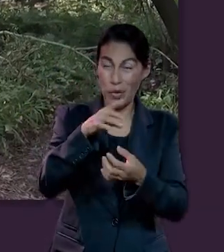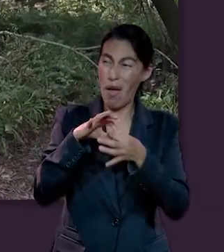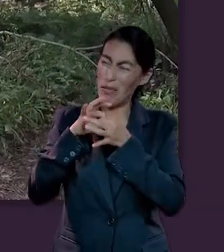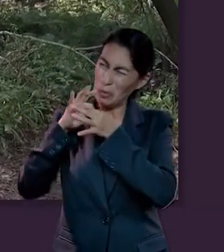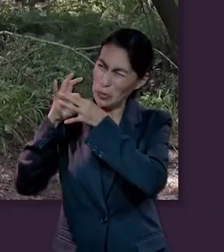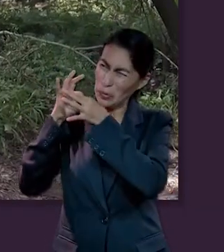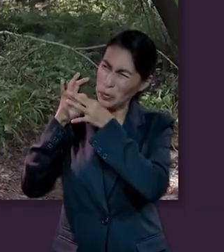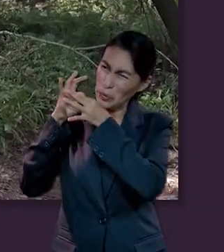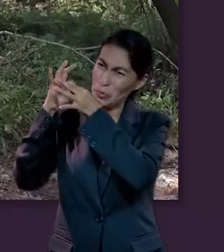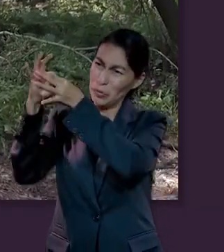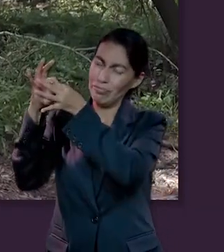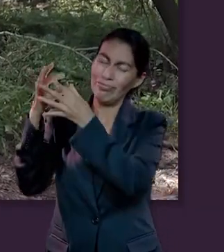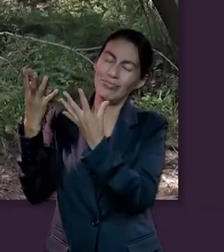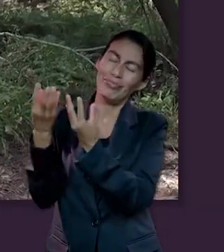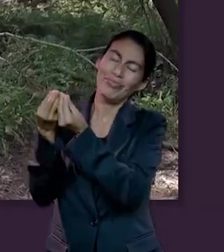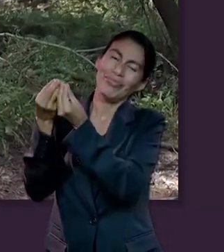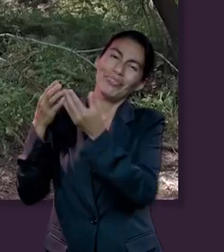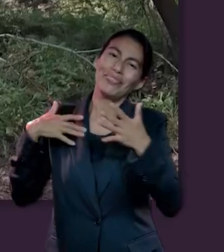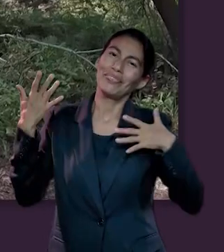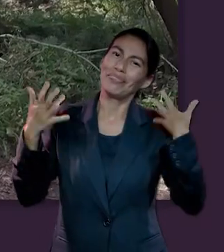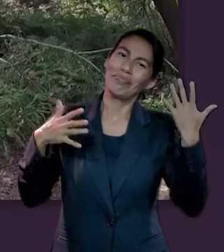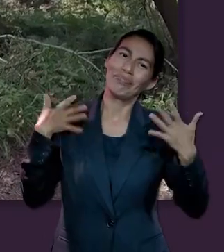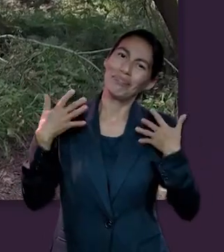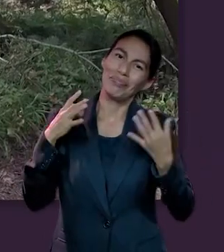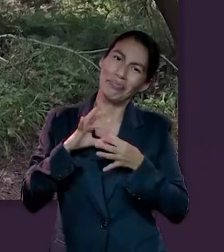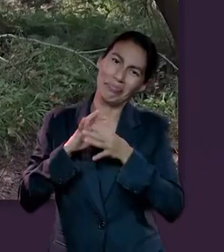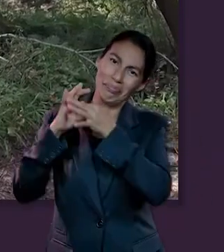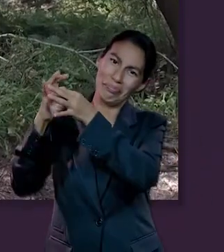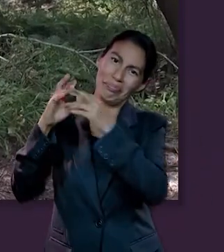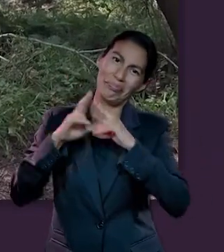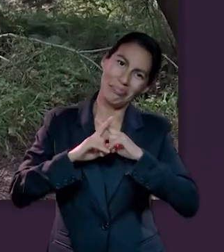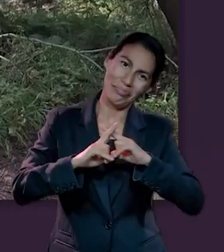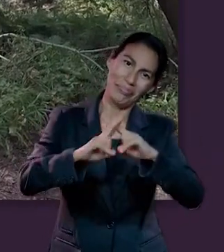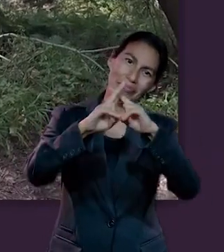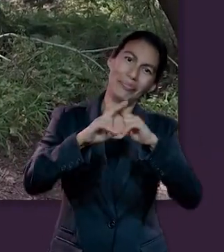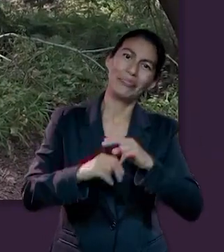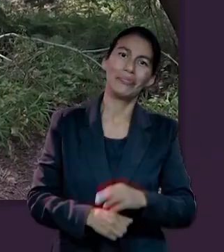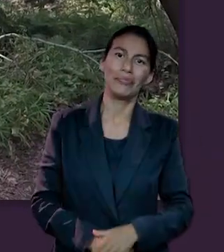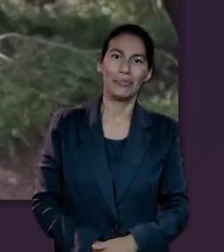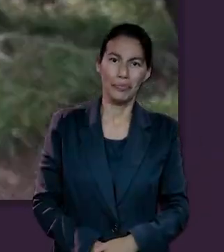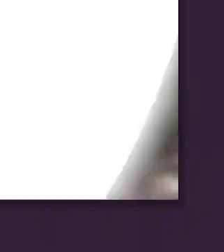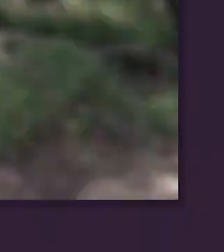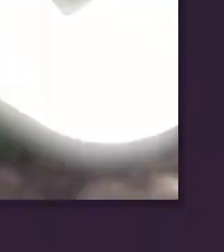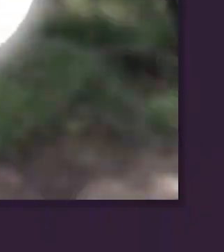conectado de él, aferrado de él, disfrutando de compañerismo con él.